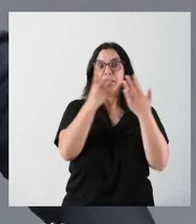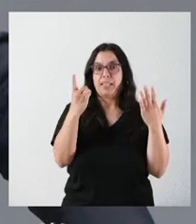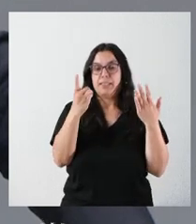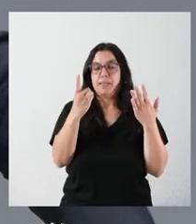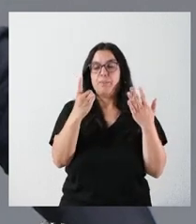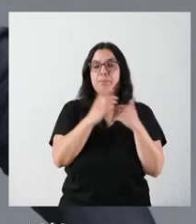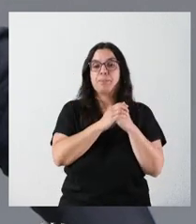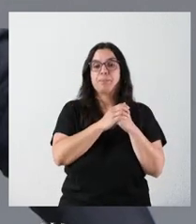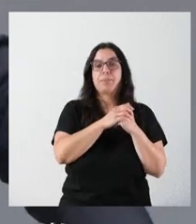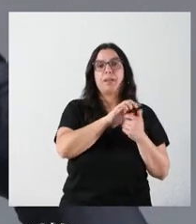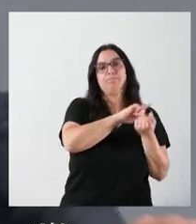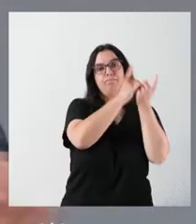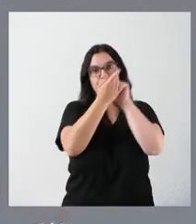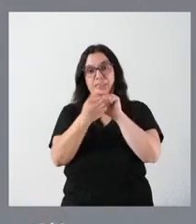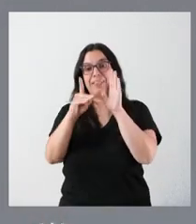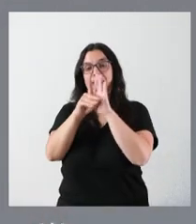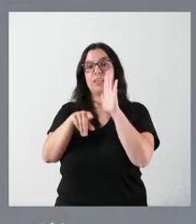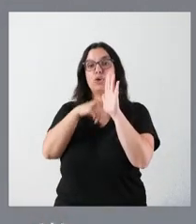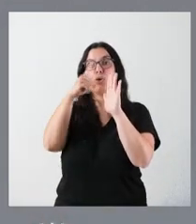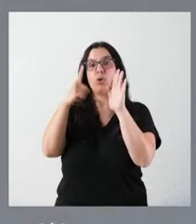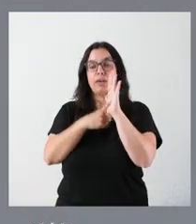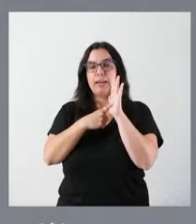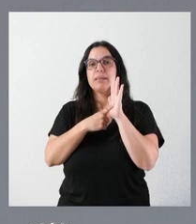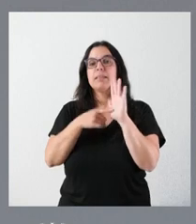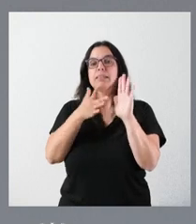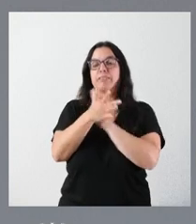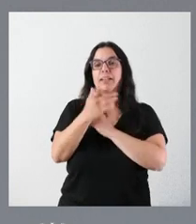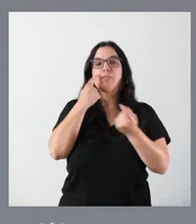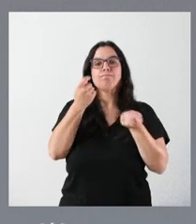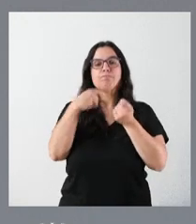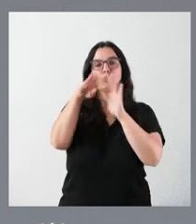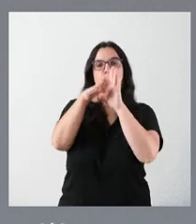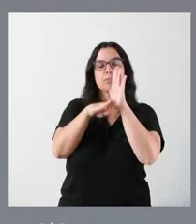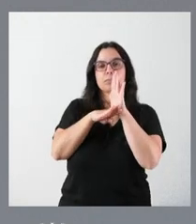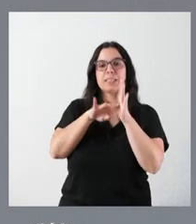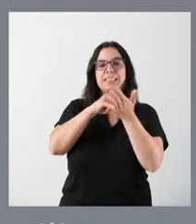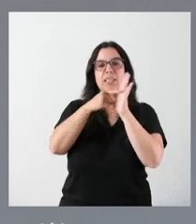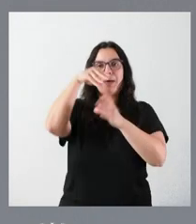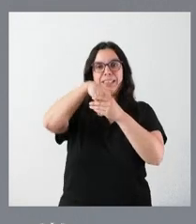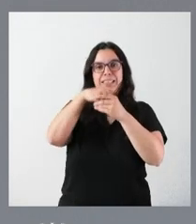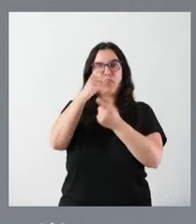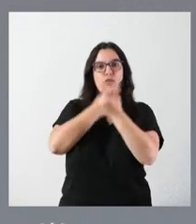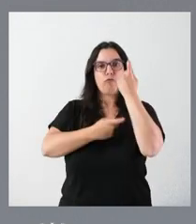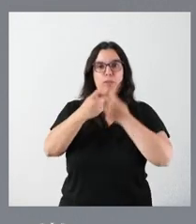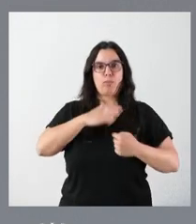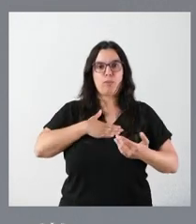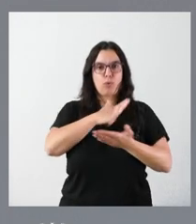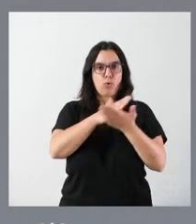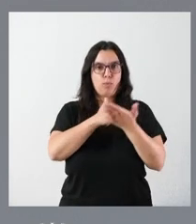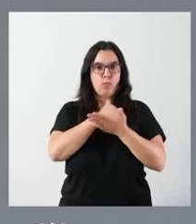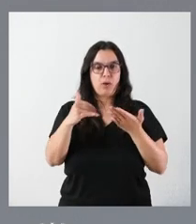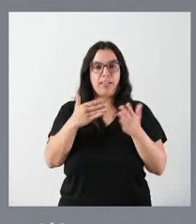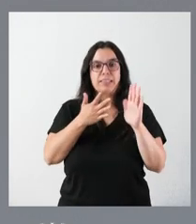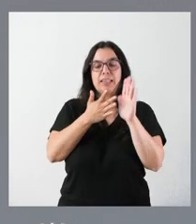Este decreto ley regula el sistema interno de información de la Administración de la comunidad poniendo como